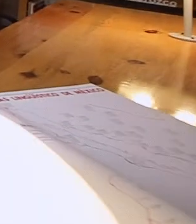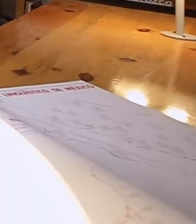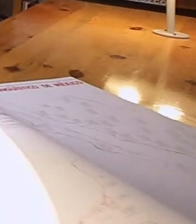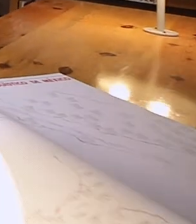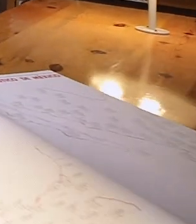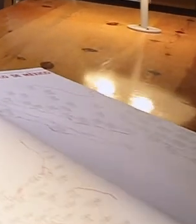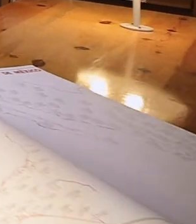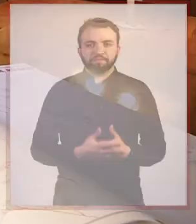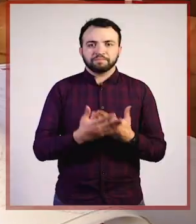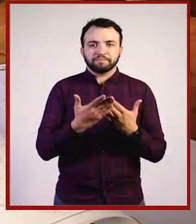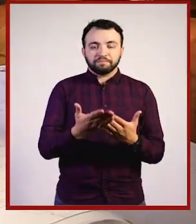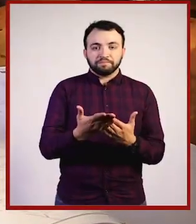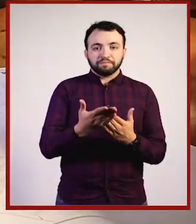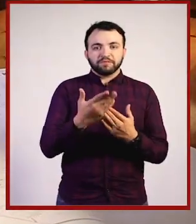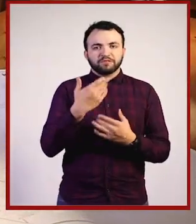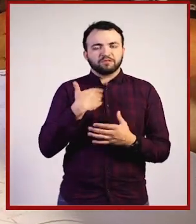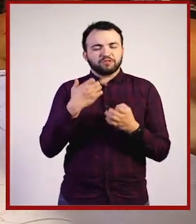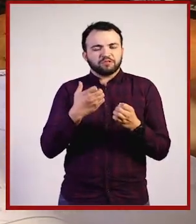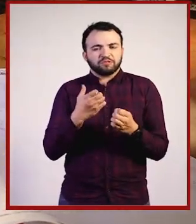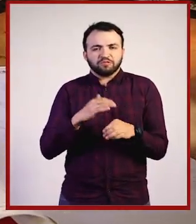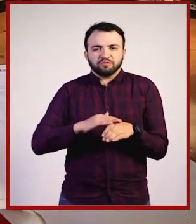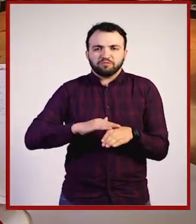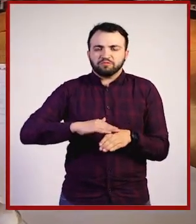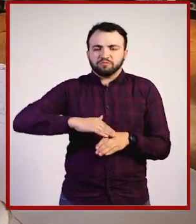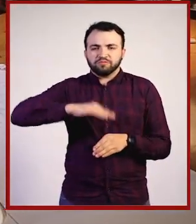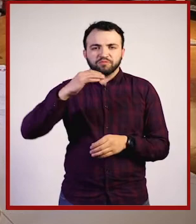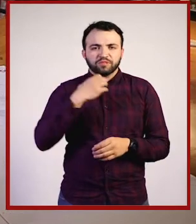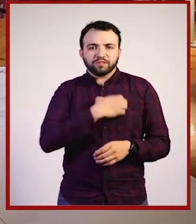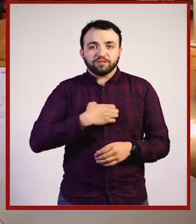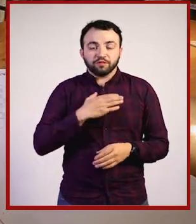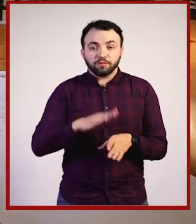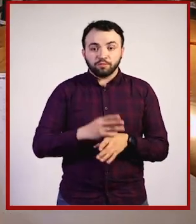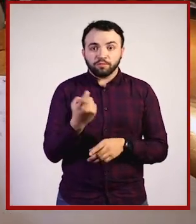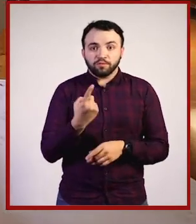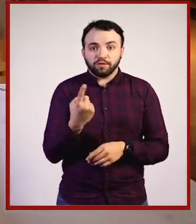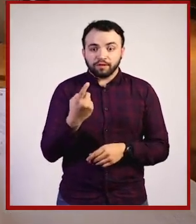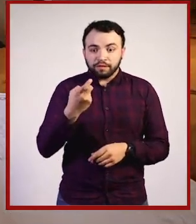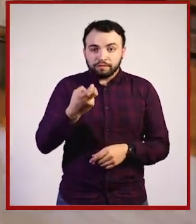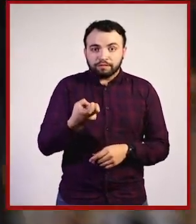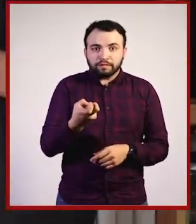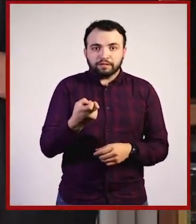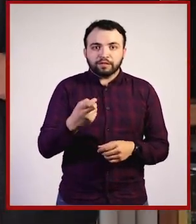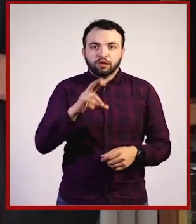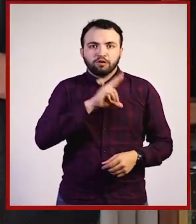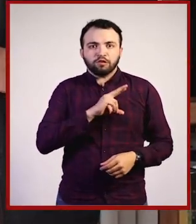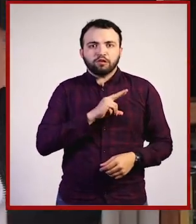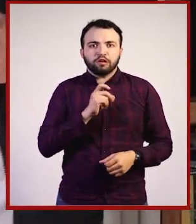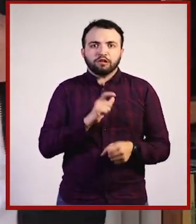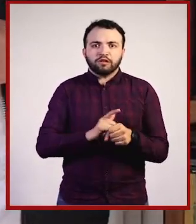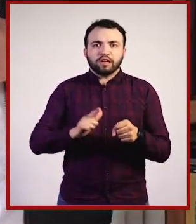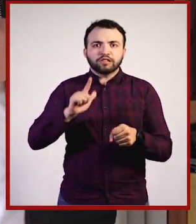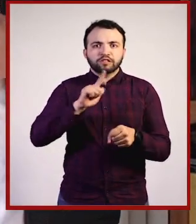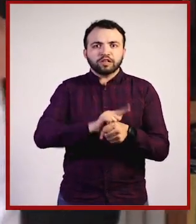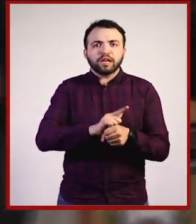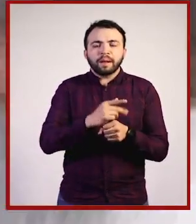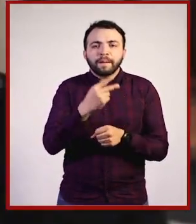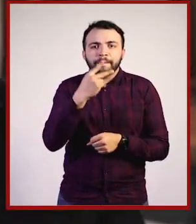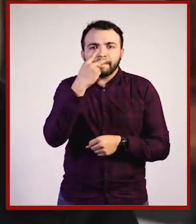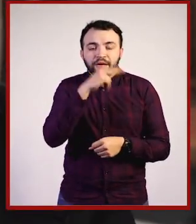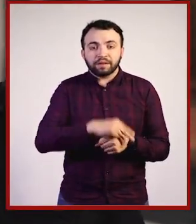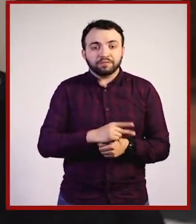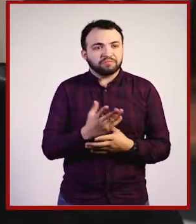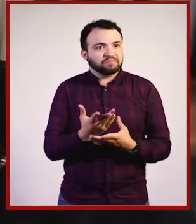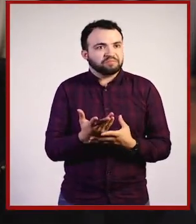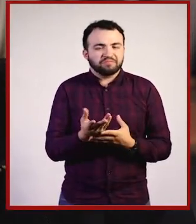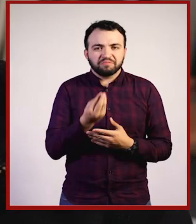Matías, estoy muy contenta porque esta semana estamos en el Colegio Nacional de México. Qué lugar tan increíble, ¿no crees? Así